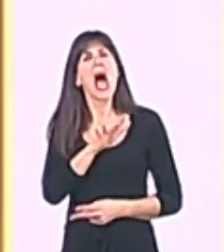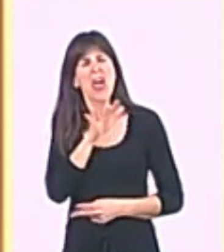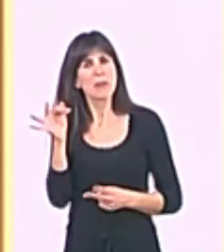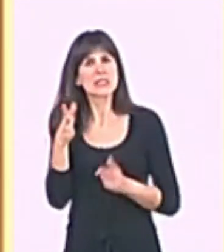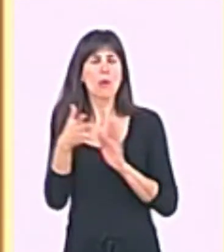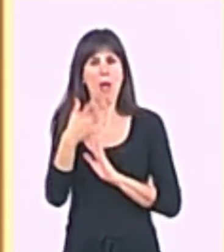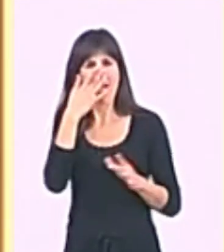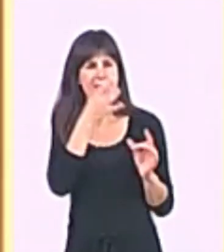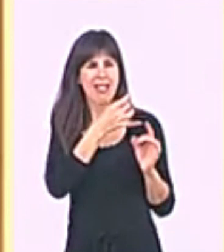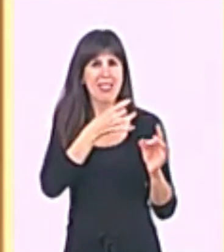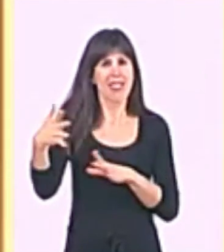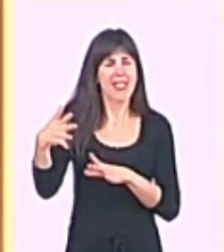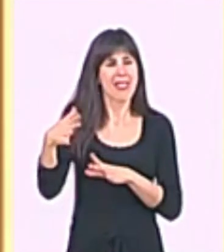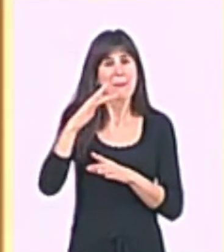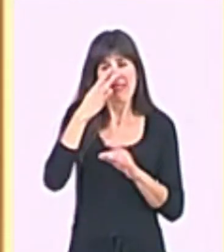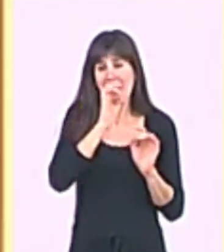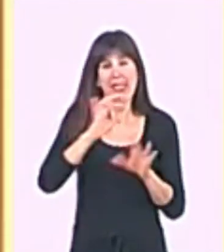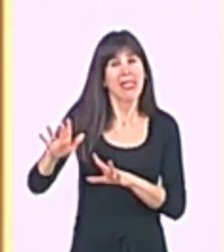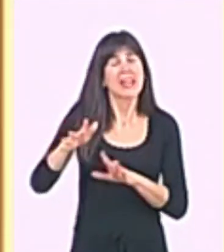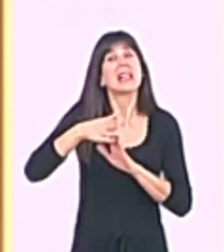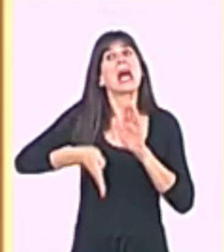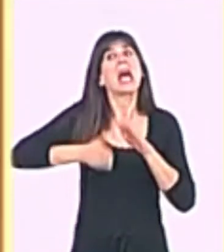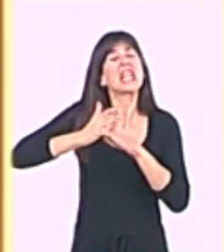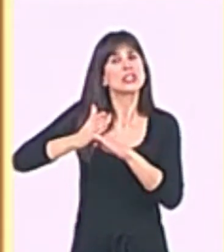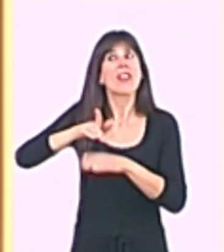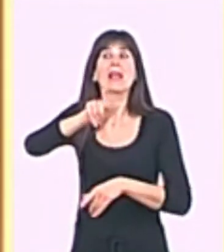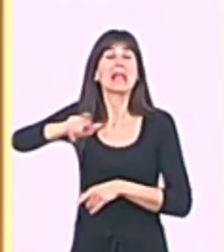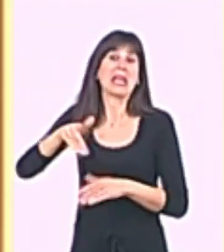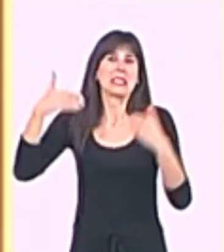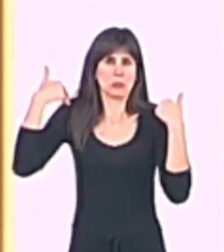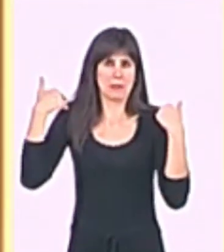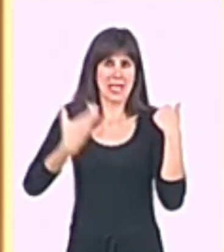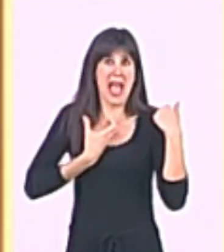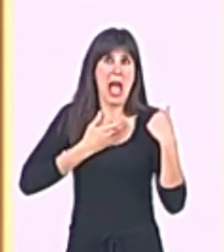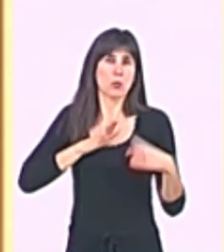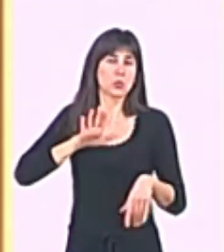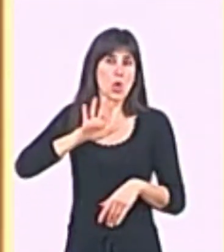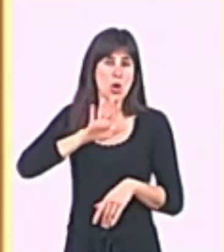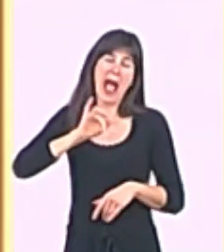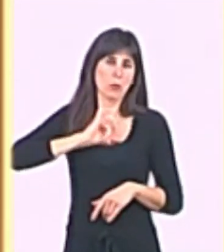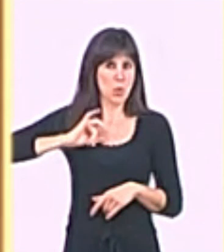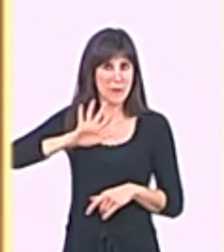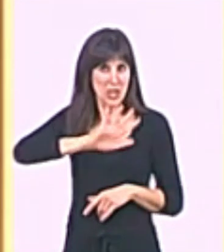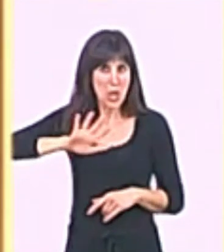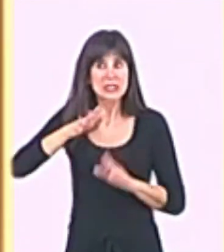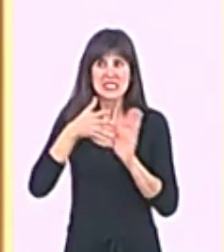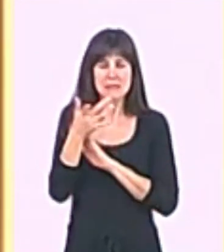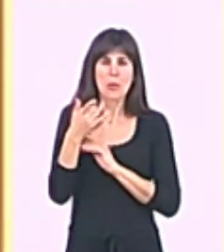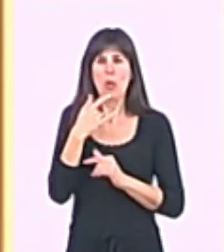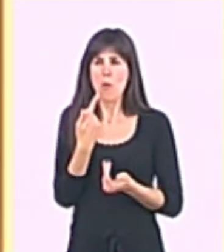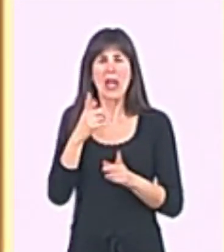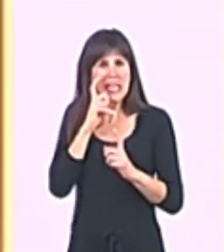endosando al resto de responsables autonómicos esta cuestión, intentando extender el mal